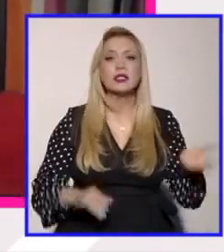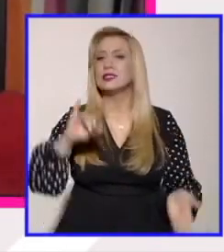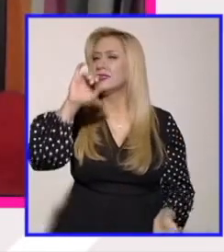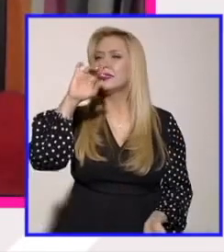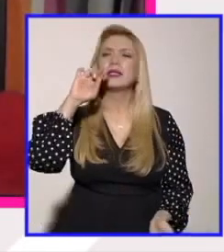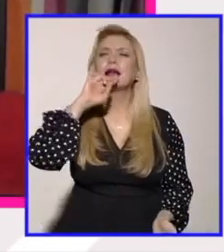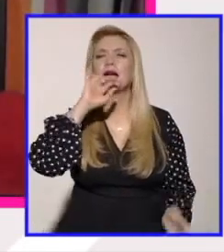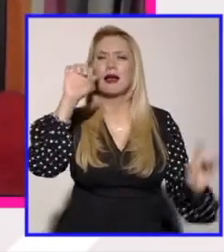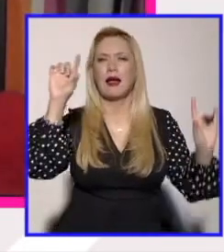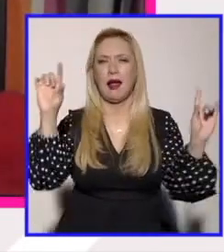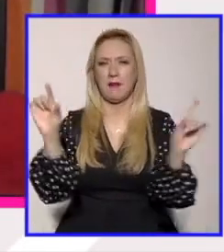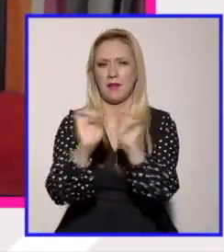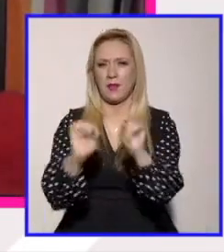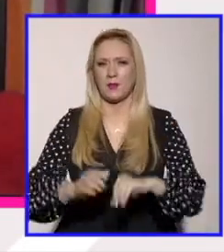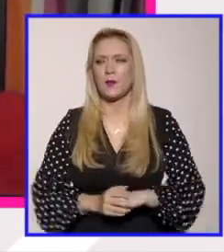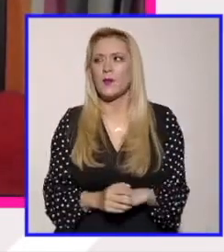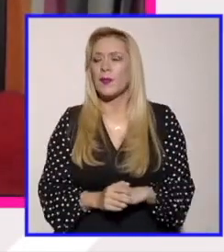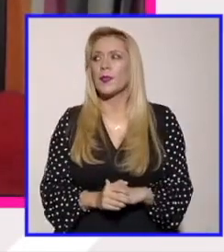bueno desde luego